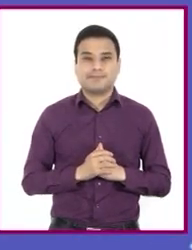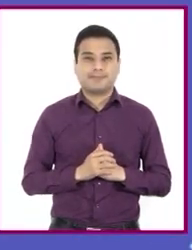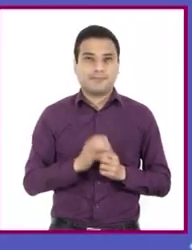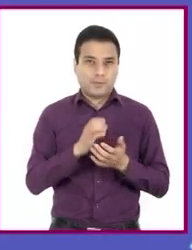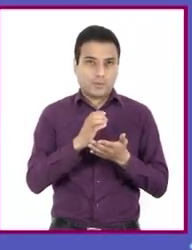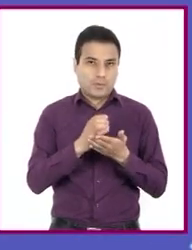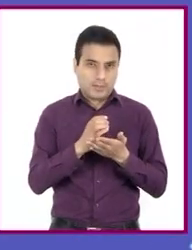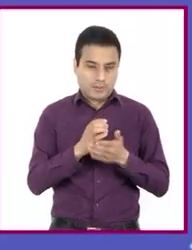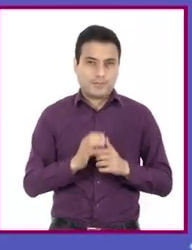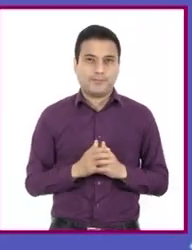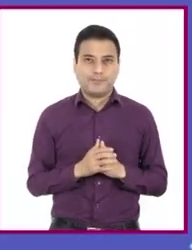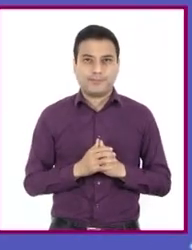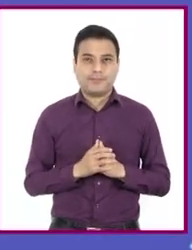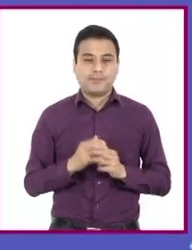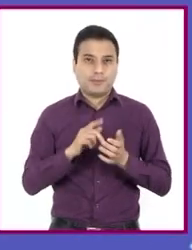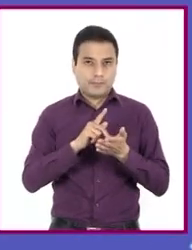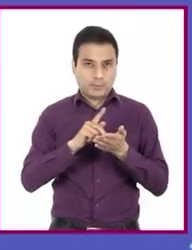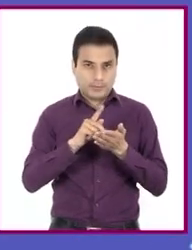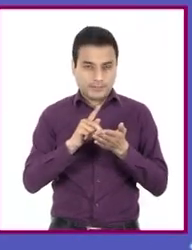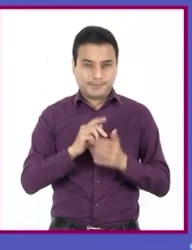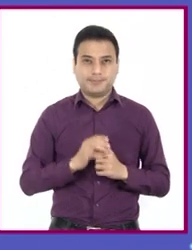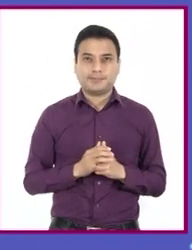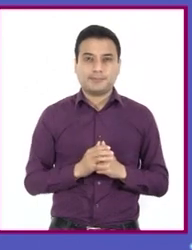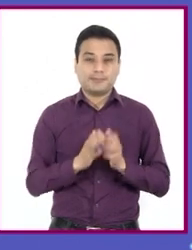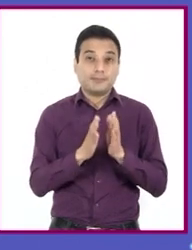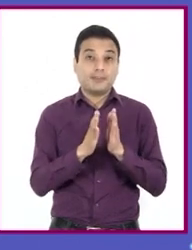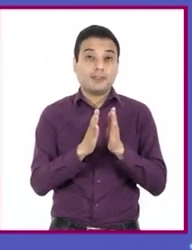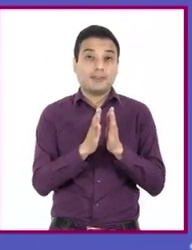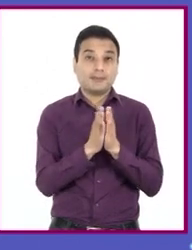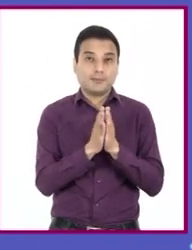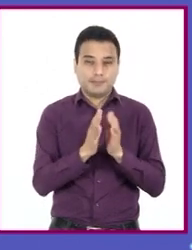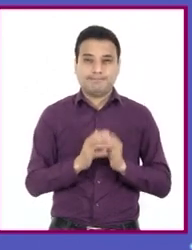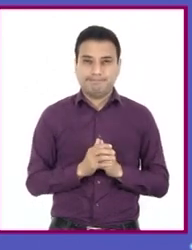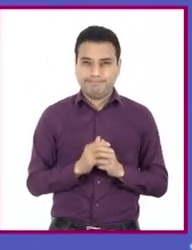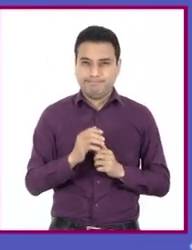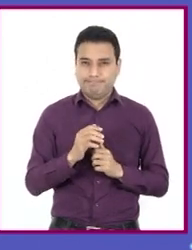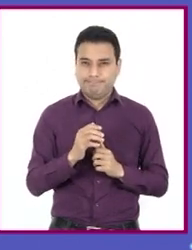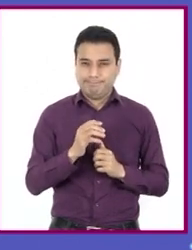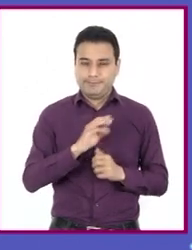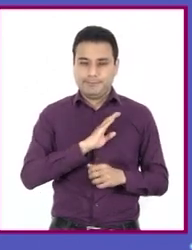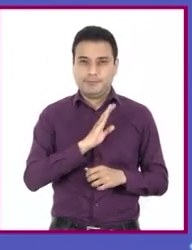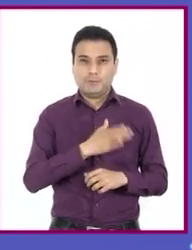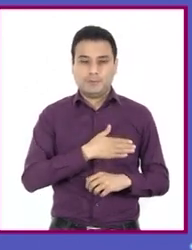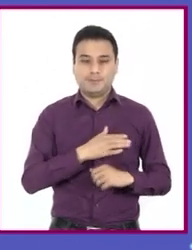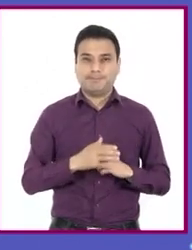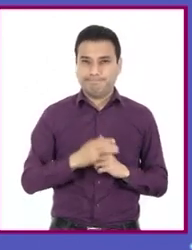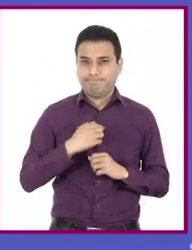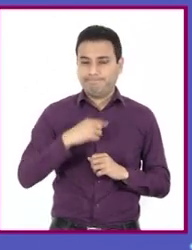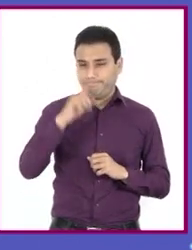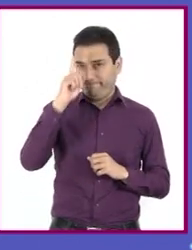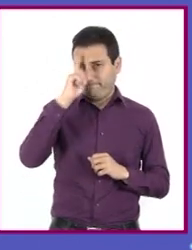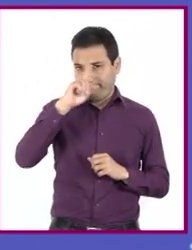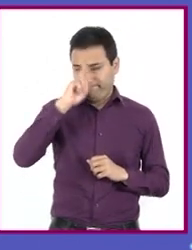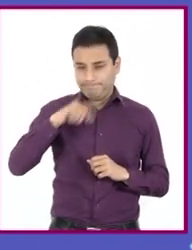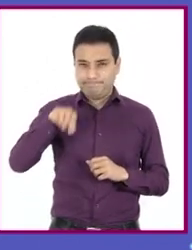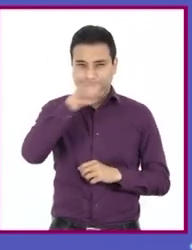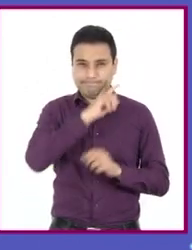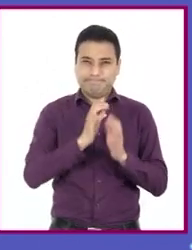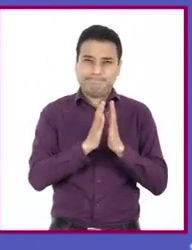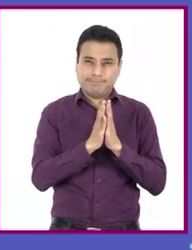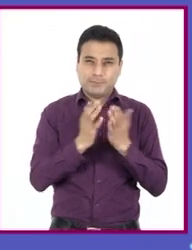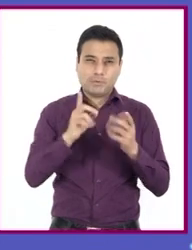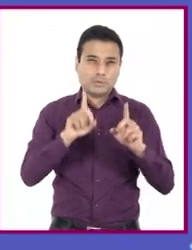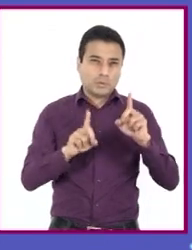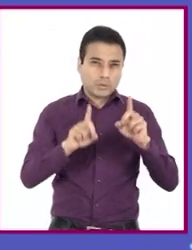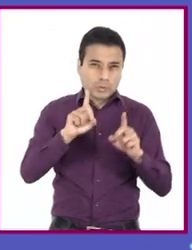Libreta de apuntes, bolígrafo, libro de texto de lengua materna. Les recomiendo tomar notas y registrar las dudas,